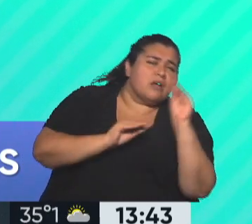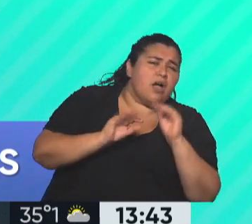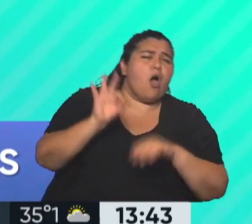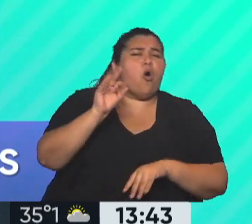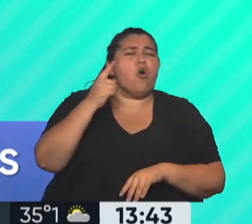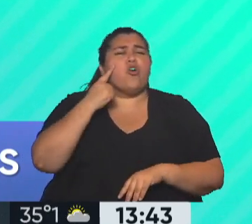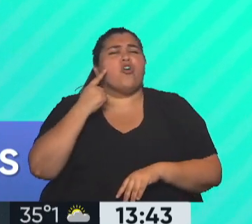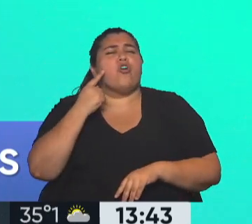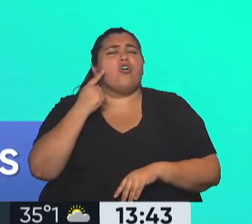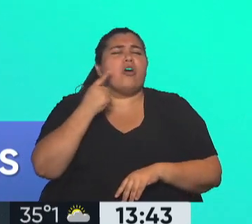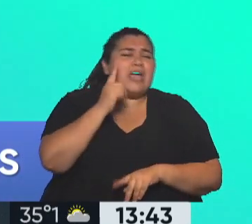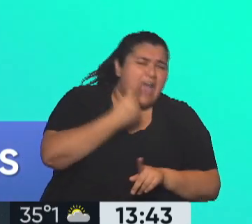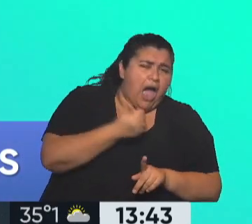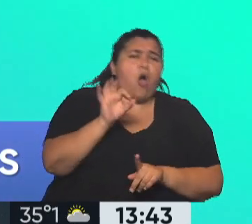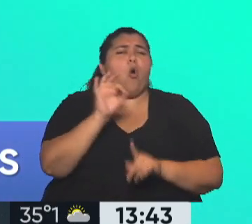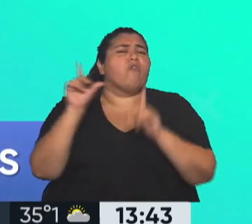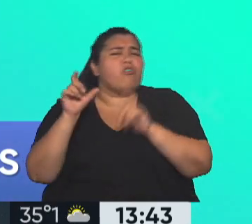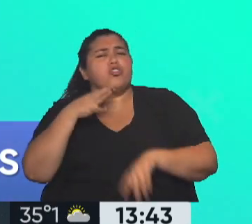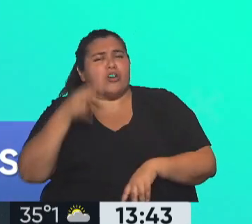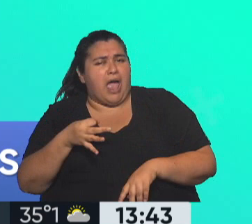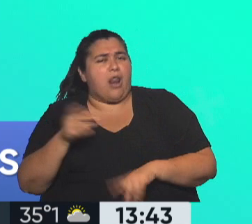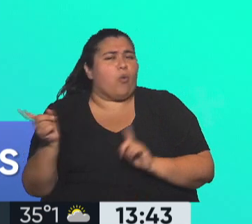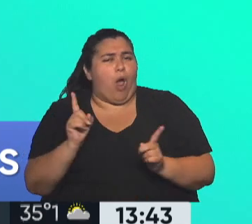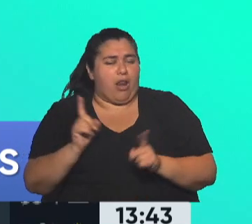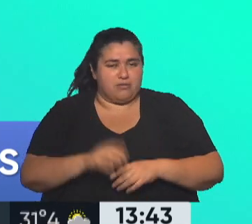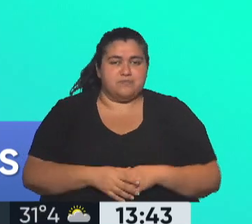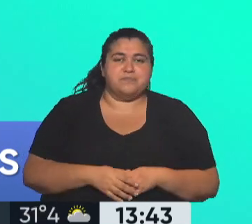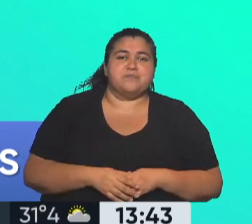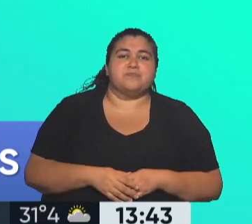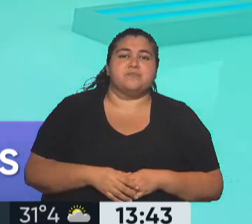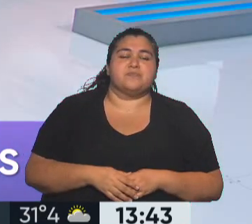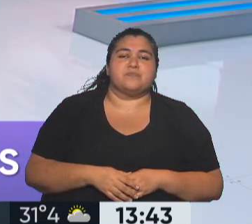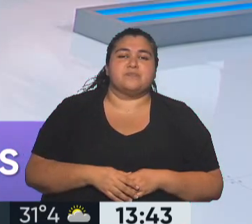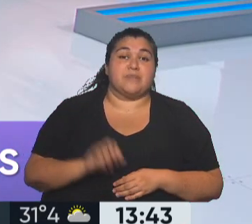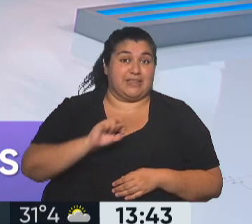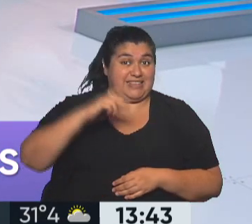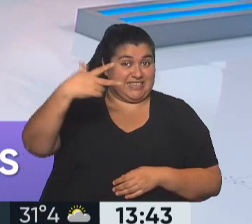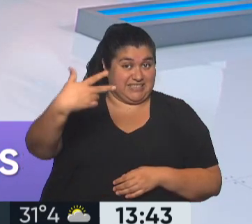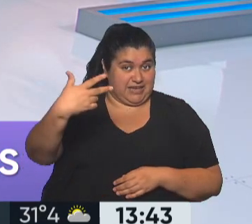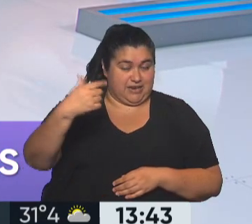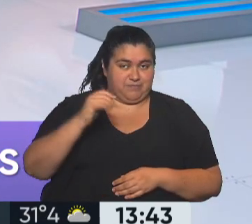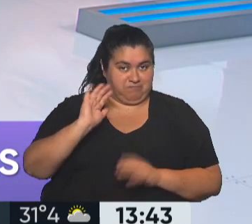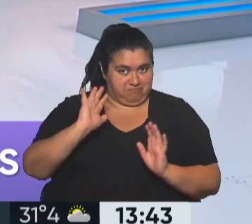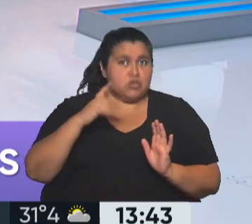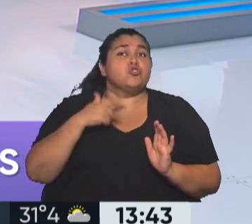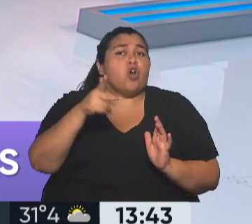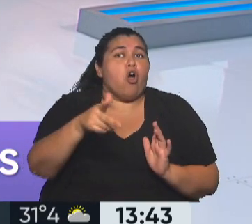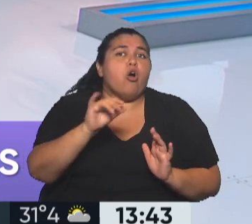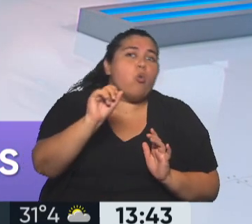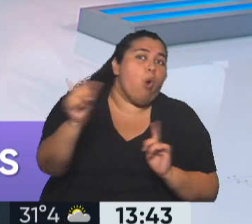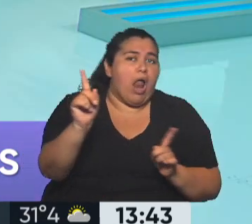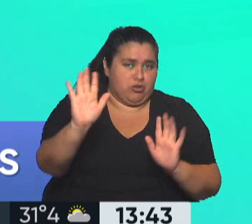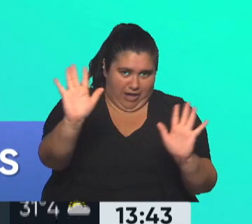foto real. Ay, inteligencia artificial. Bien, tercera. No estoy diciendo los resultados. Sí, no, no, por supuesto. Tercera imagen.